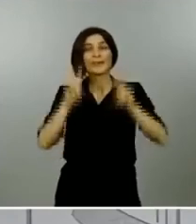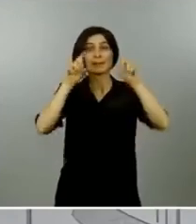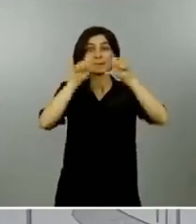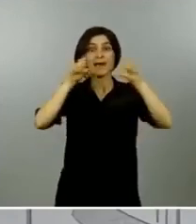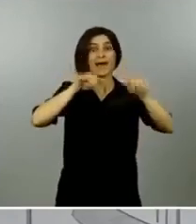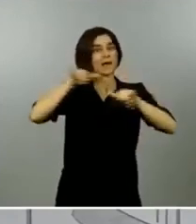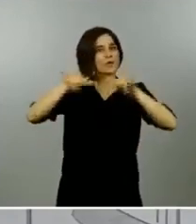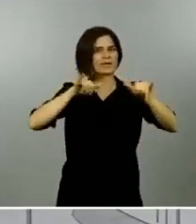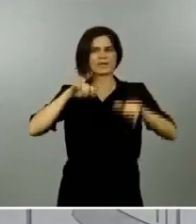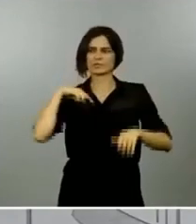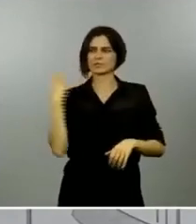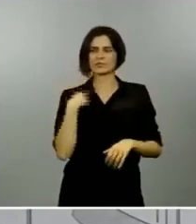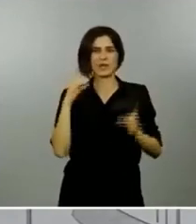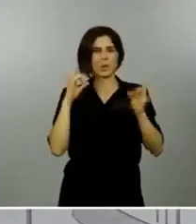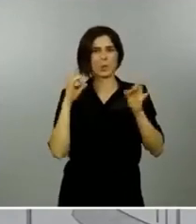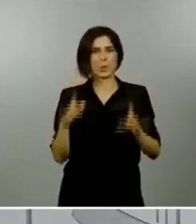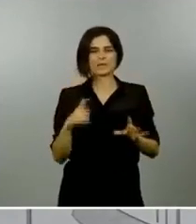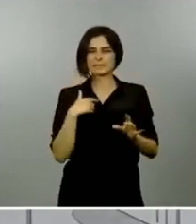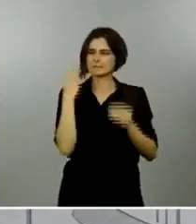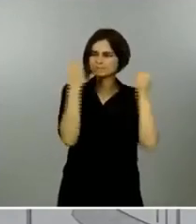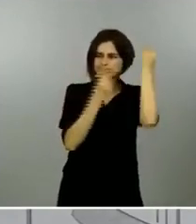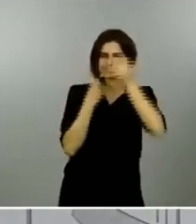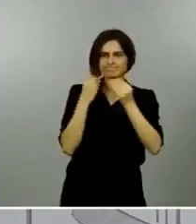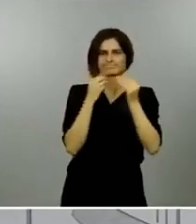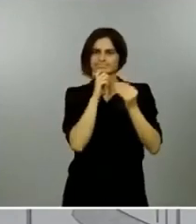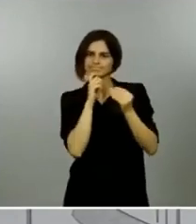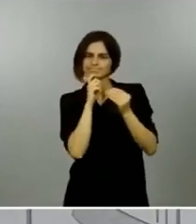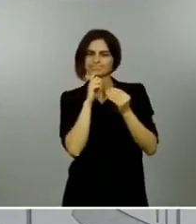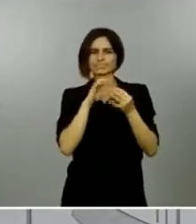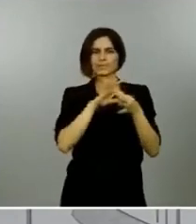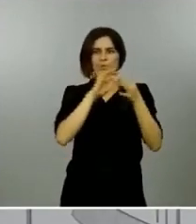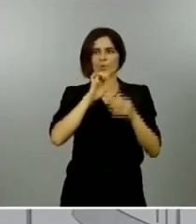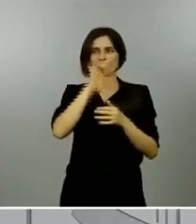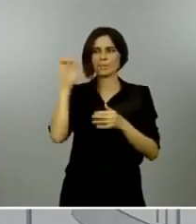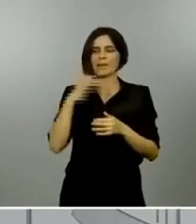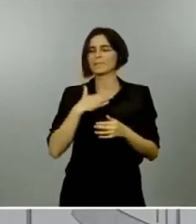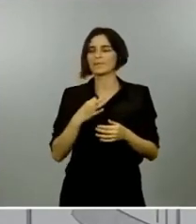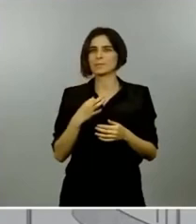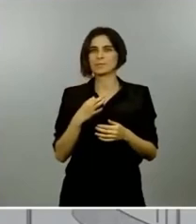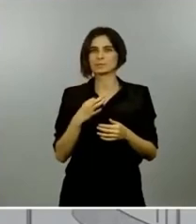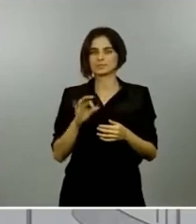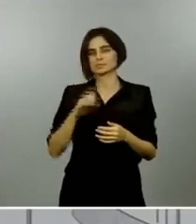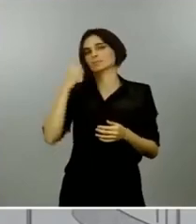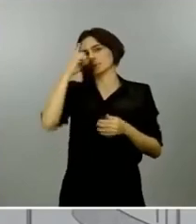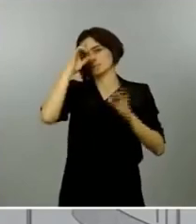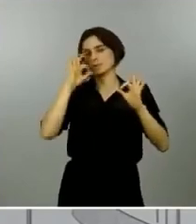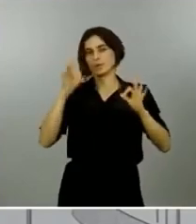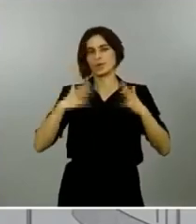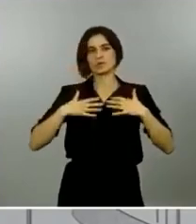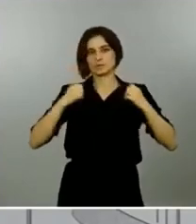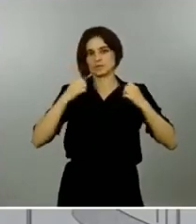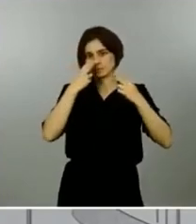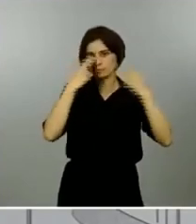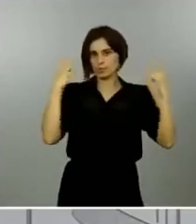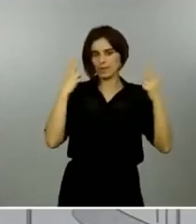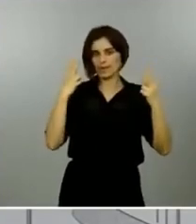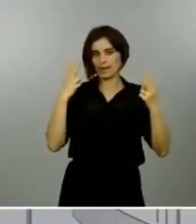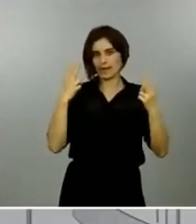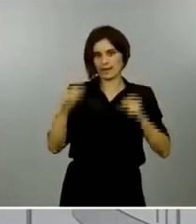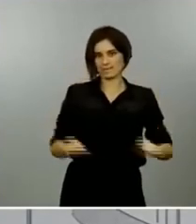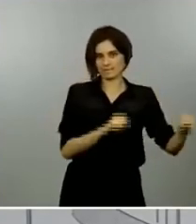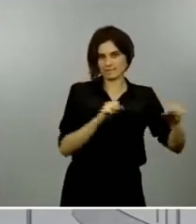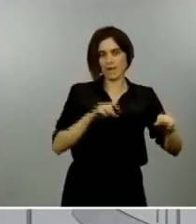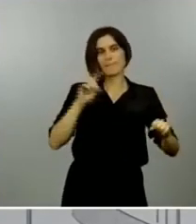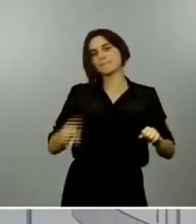de qué manera podemos siempre salvaguardando la salud pública y el salvar vidas que es nuestro principal propósito pues